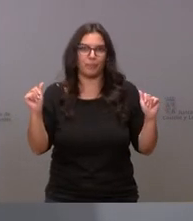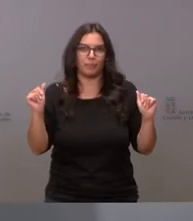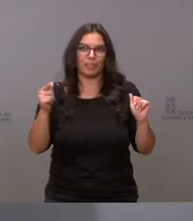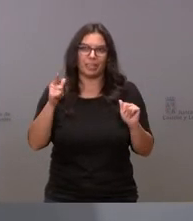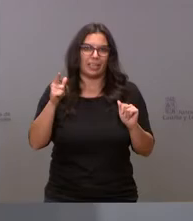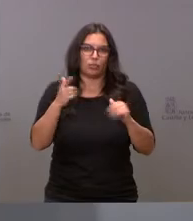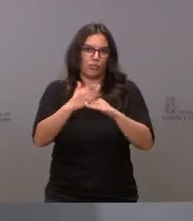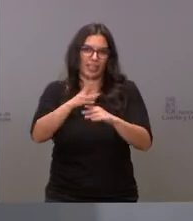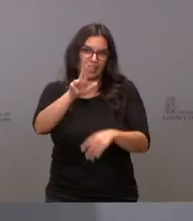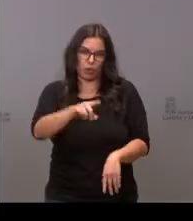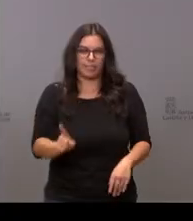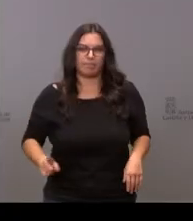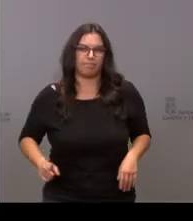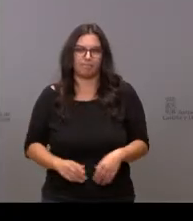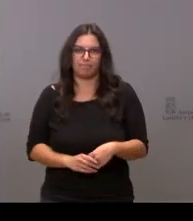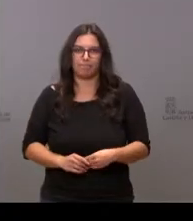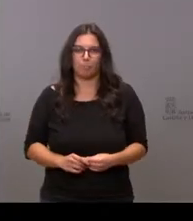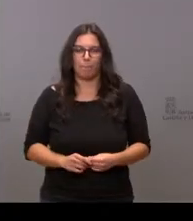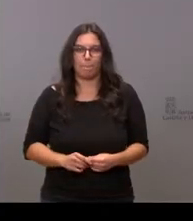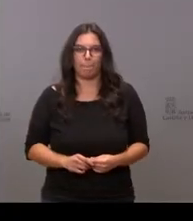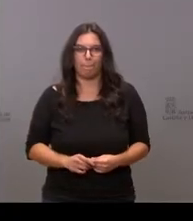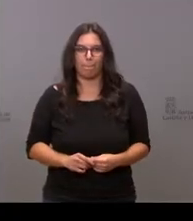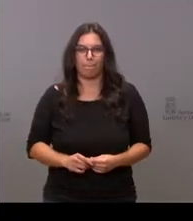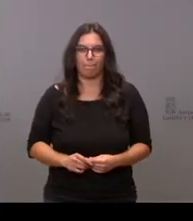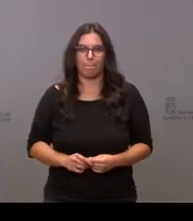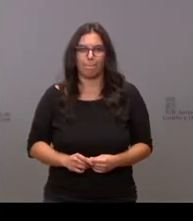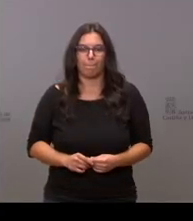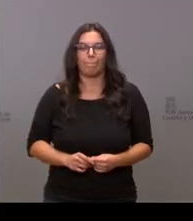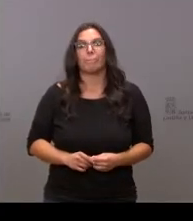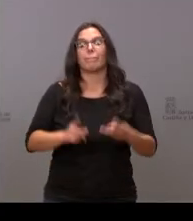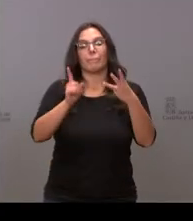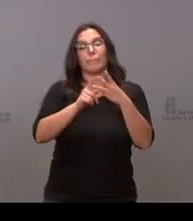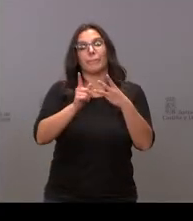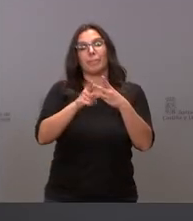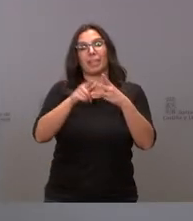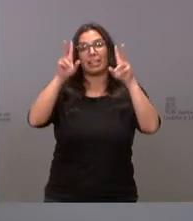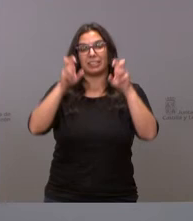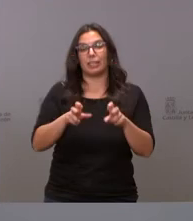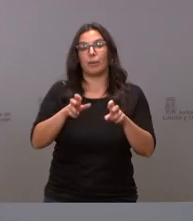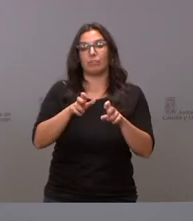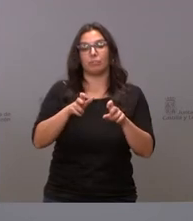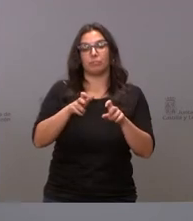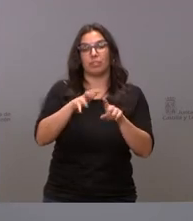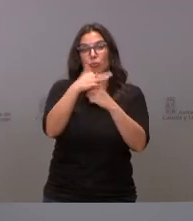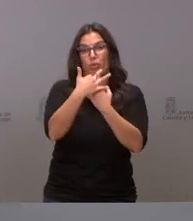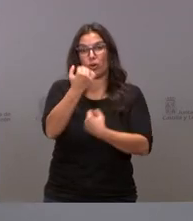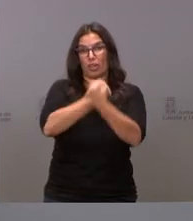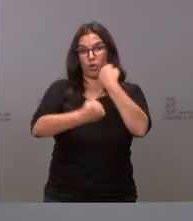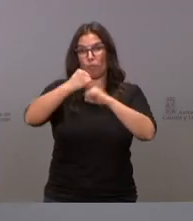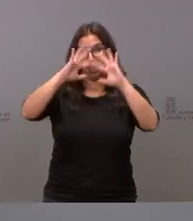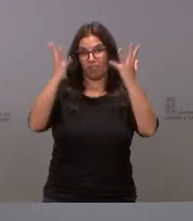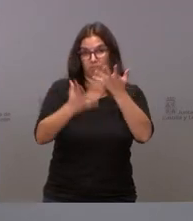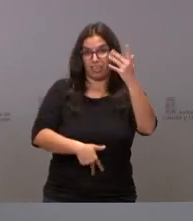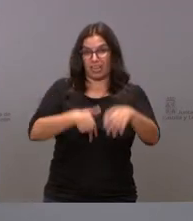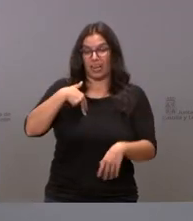claramente insuficiente sobre la vulnerabilidad del escenario macroeconómico nosotros hemos planteado un escenario que